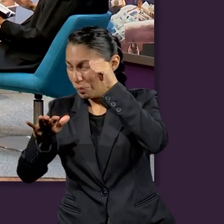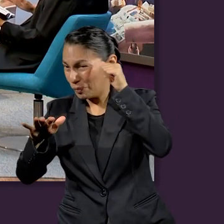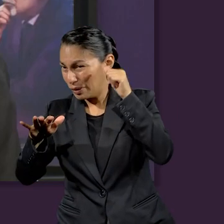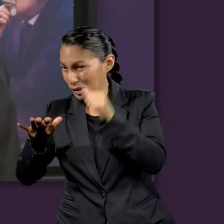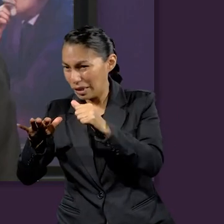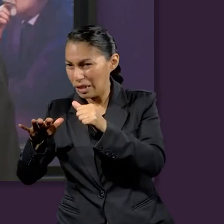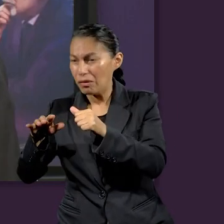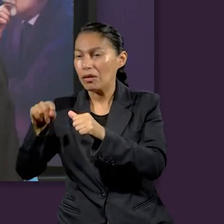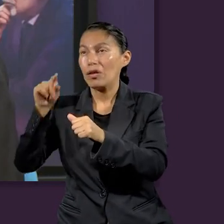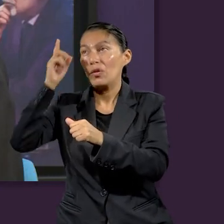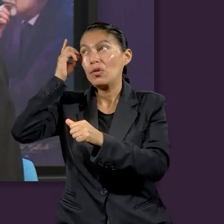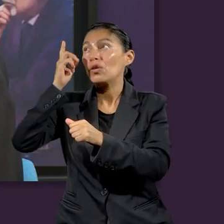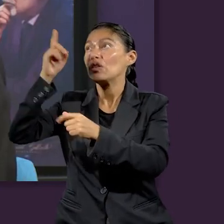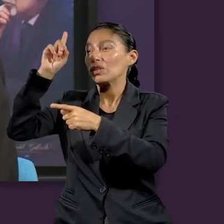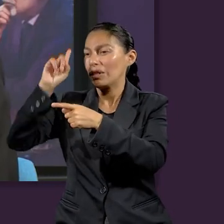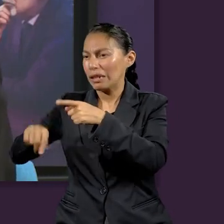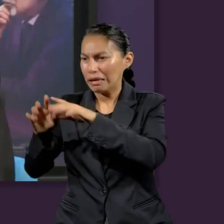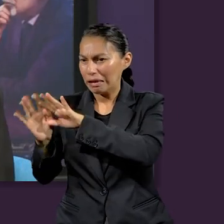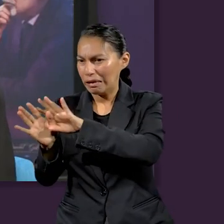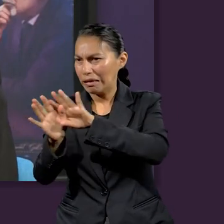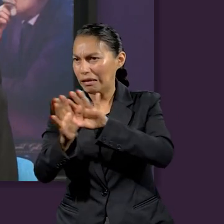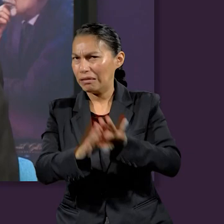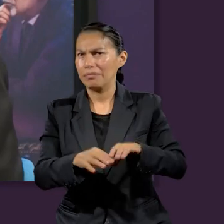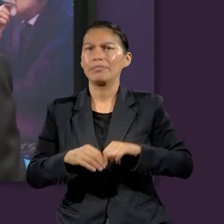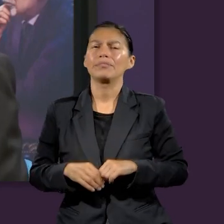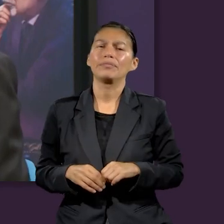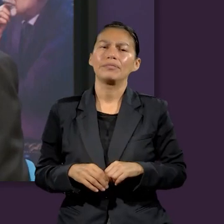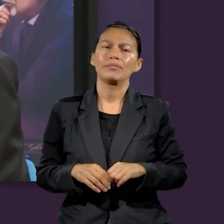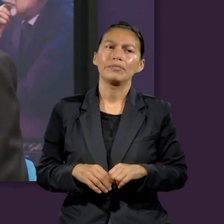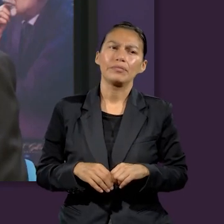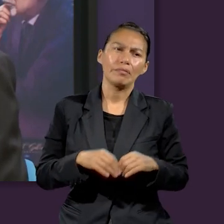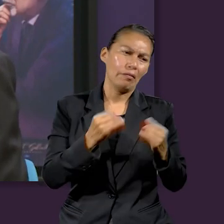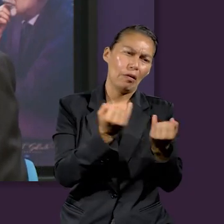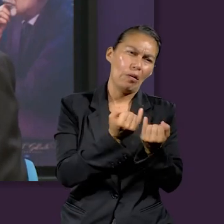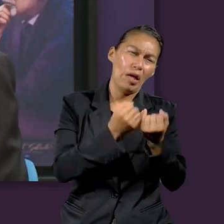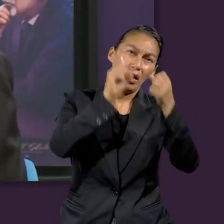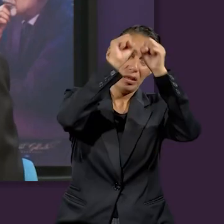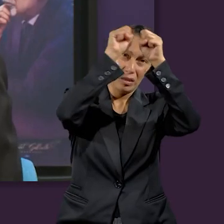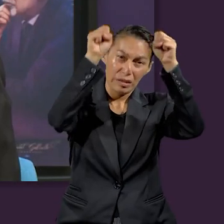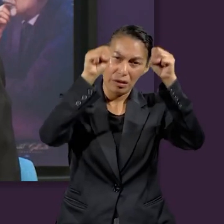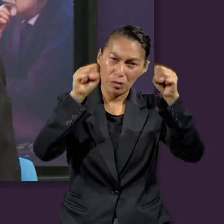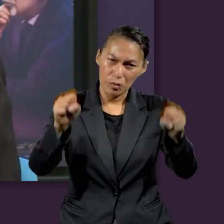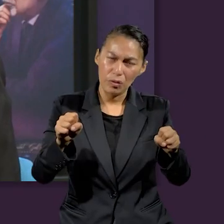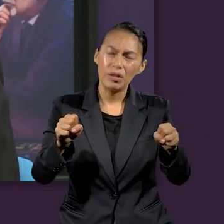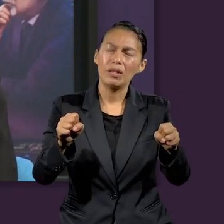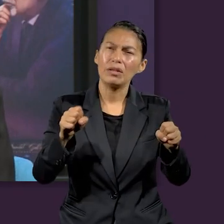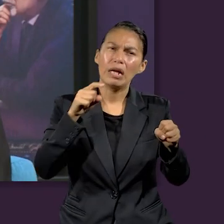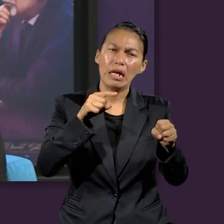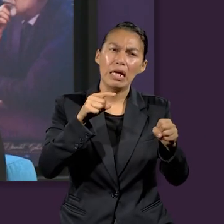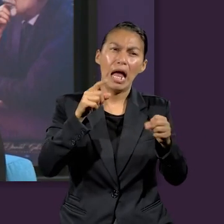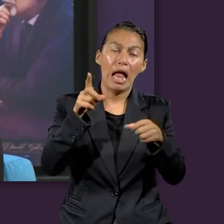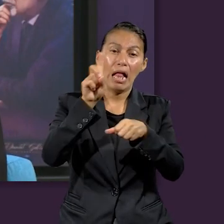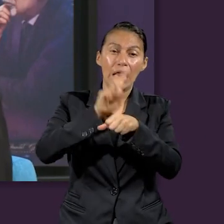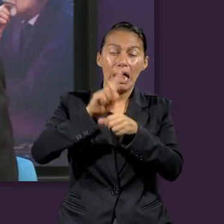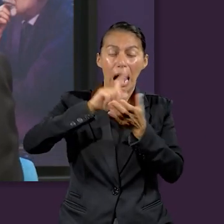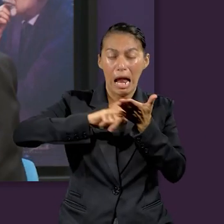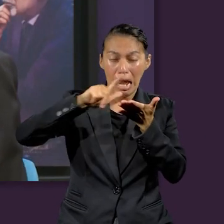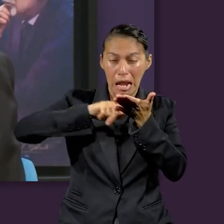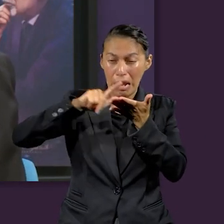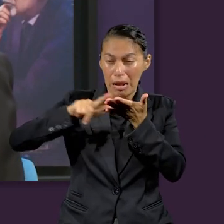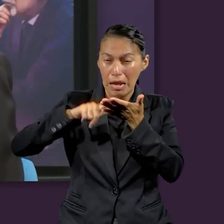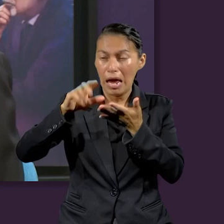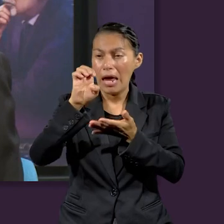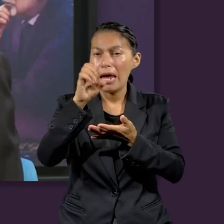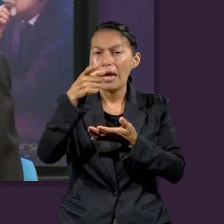y expiar la iniquidad. Es decir, justamente lo que pasaba en el santuario el día de la expiación, era lo que iba a pasar al final del